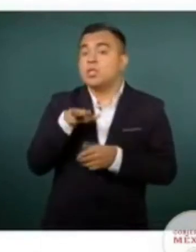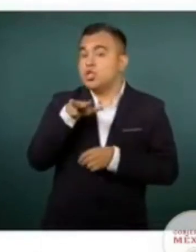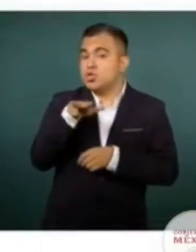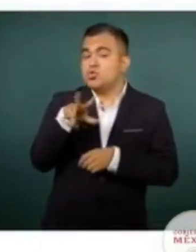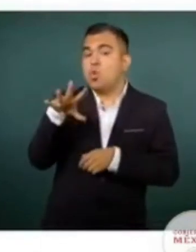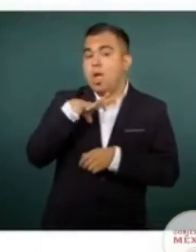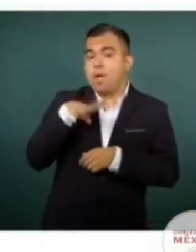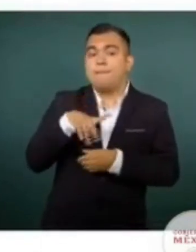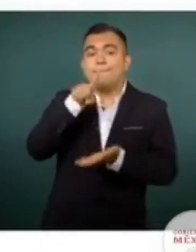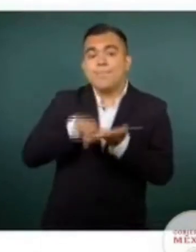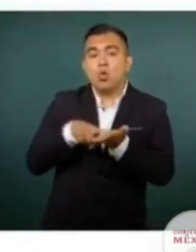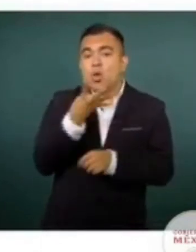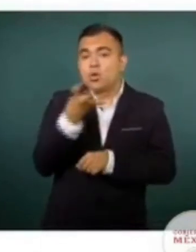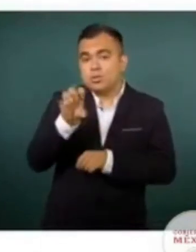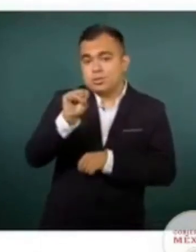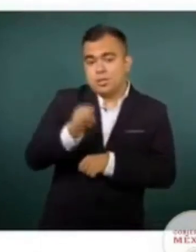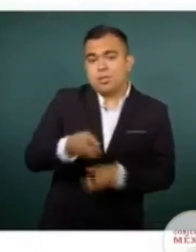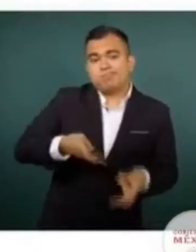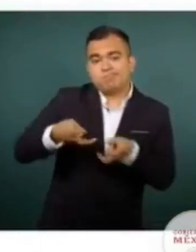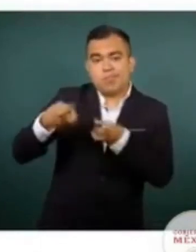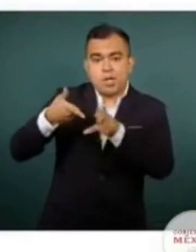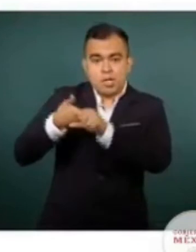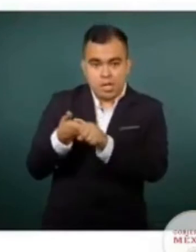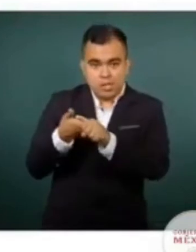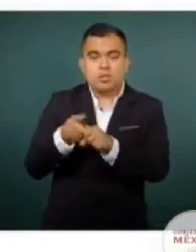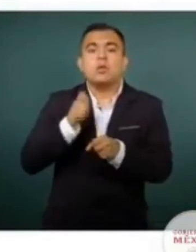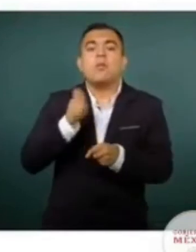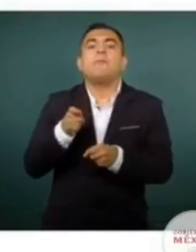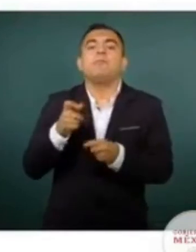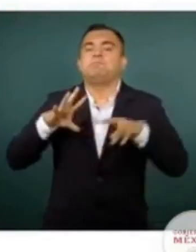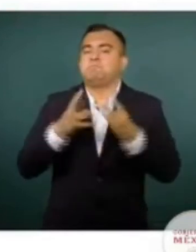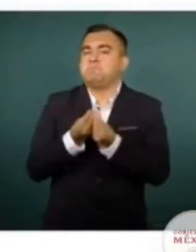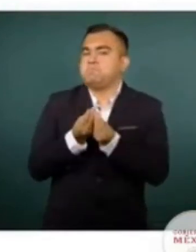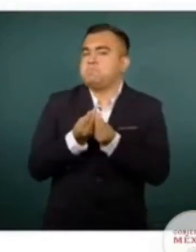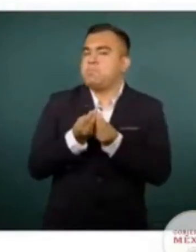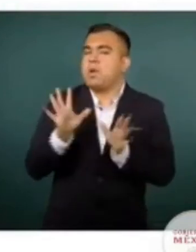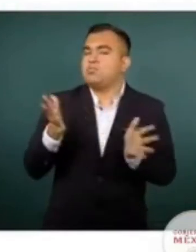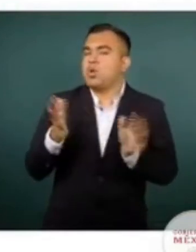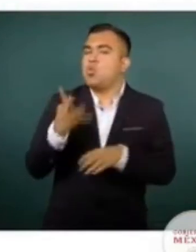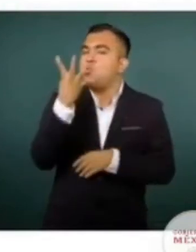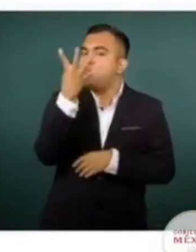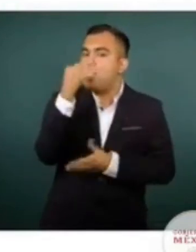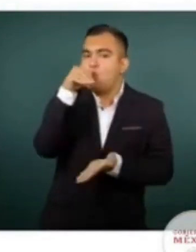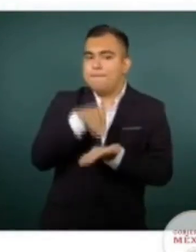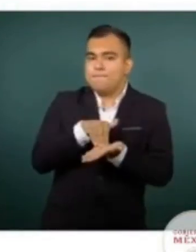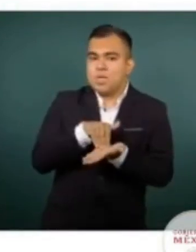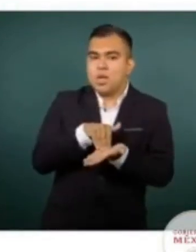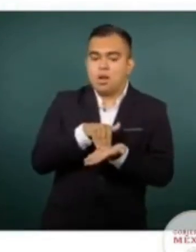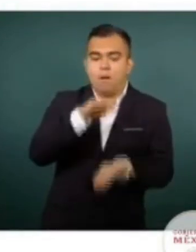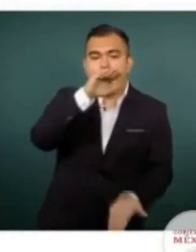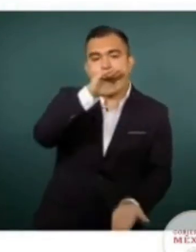1.460 tomas clandestinas con una desviación de casi 4 mil barriles diarios.